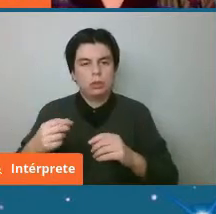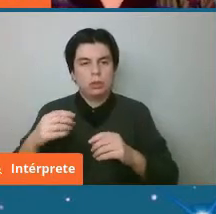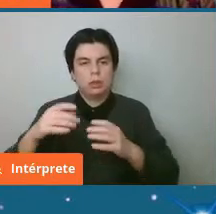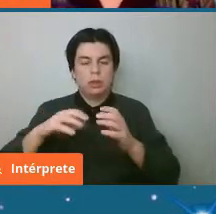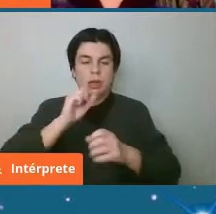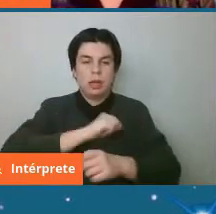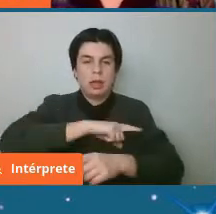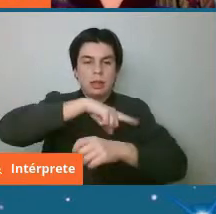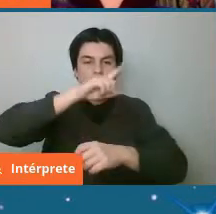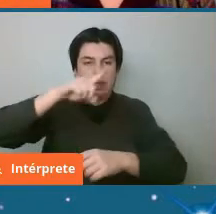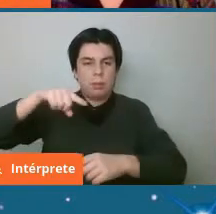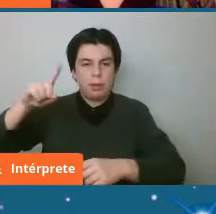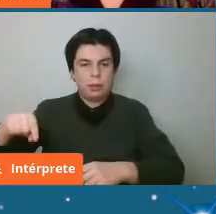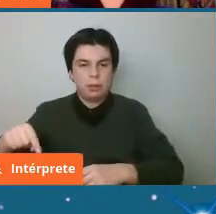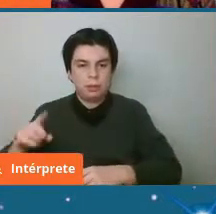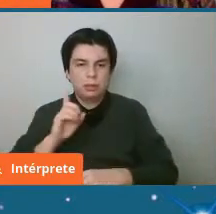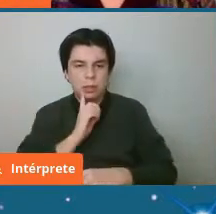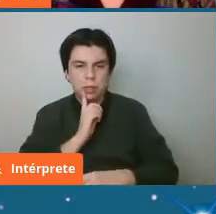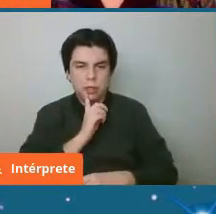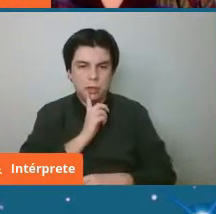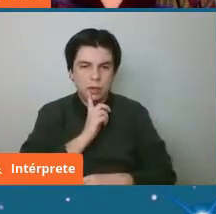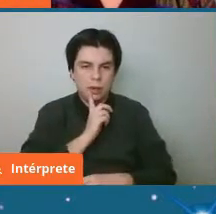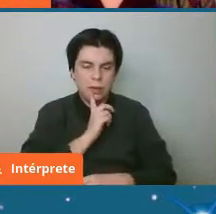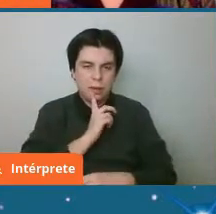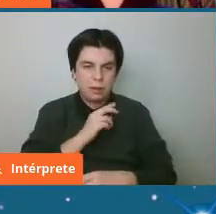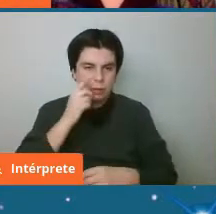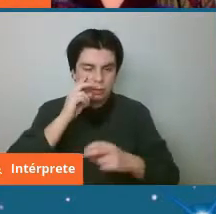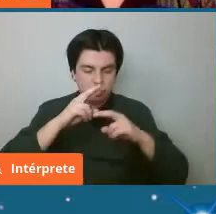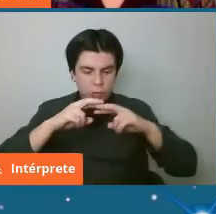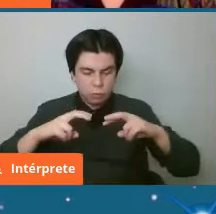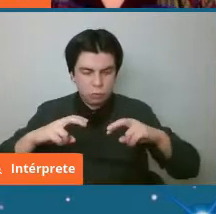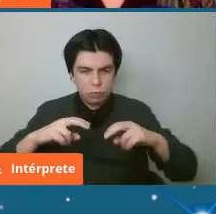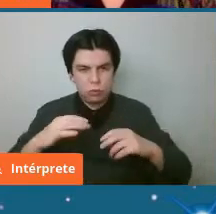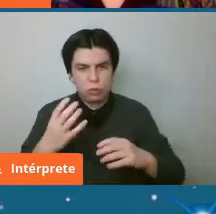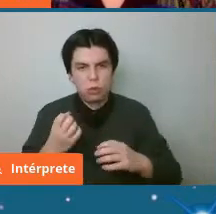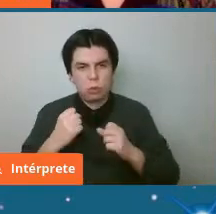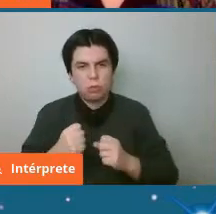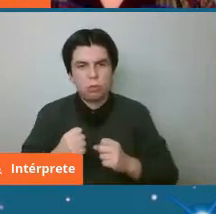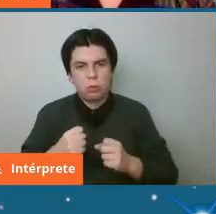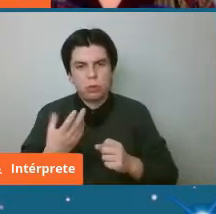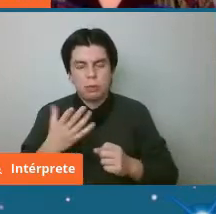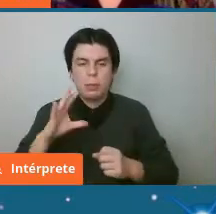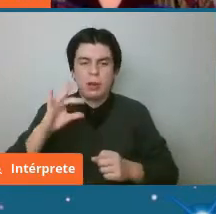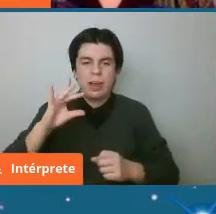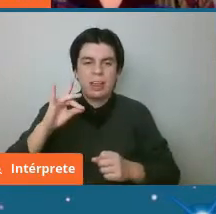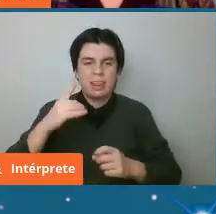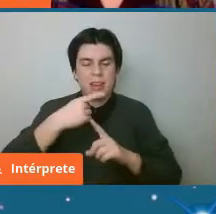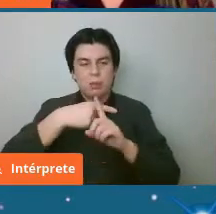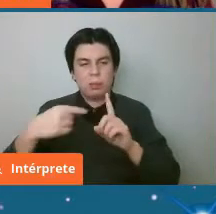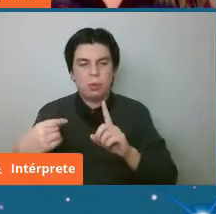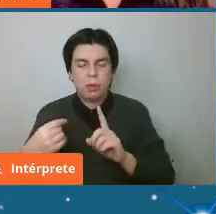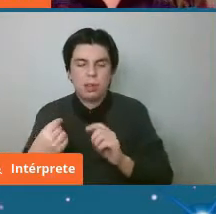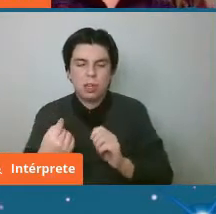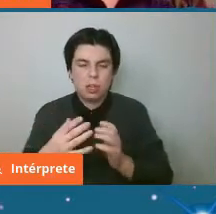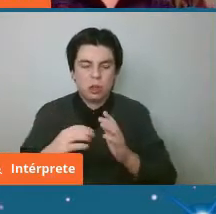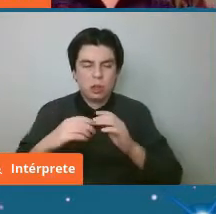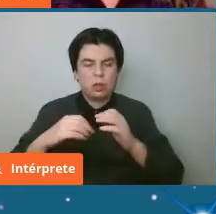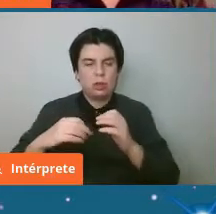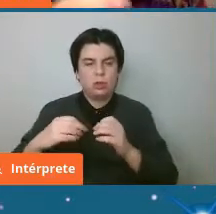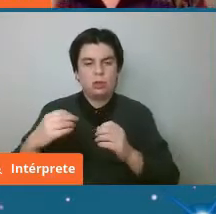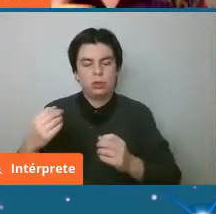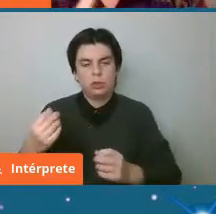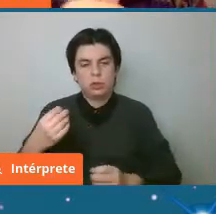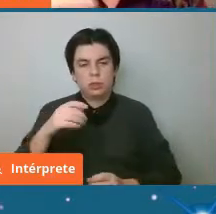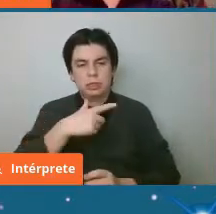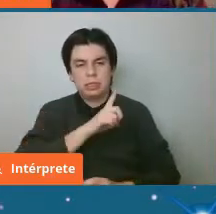de Atacama que fueron analizados y que da entonces una edad promedio de 710 mil años